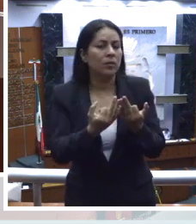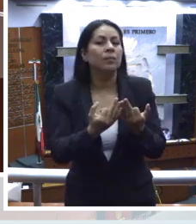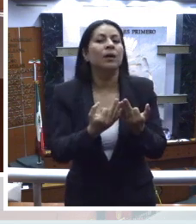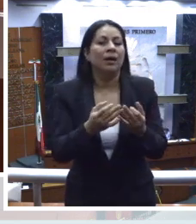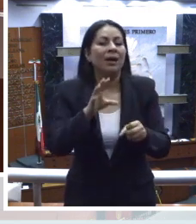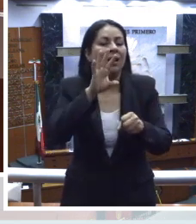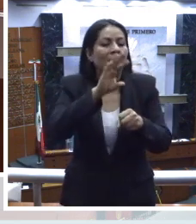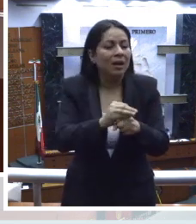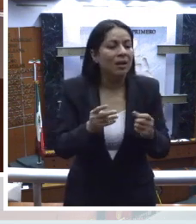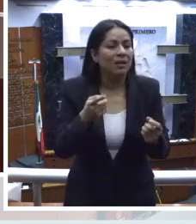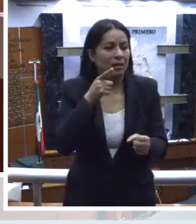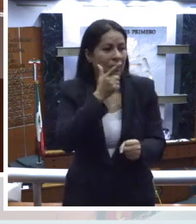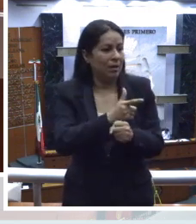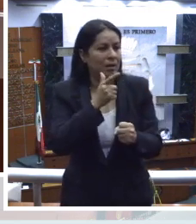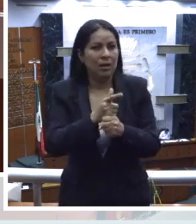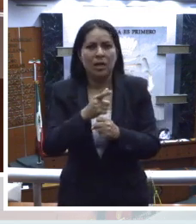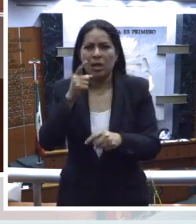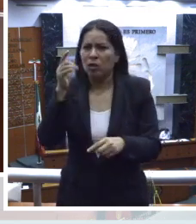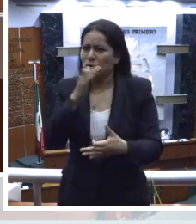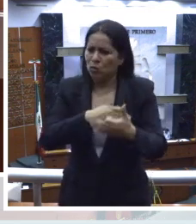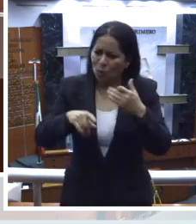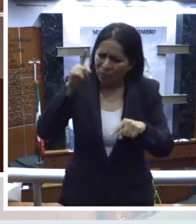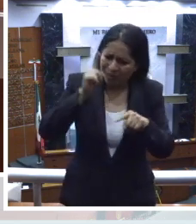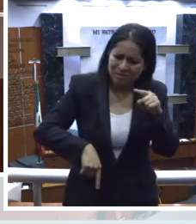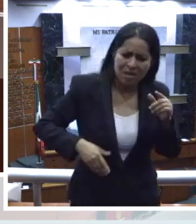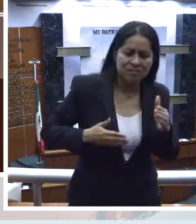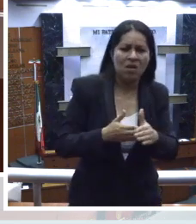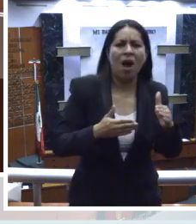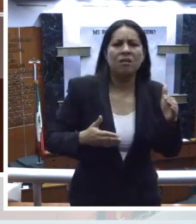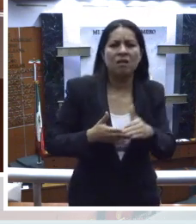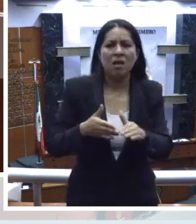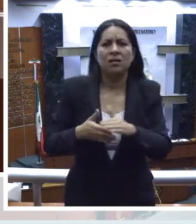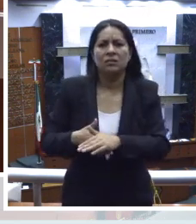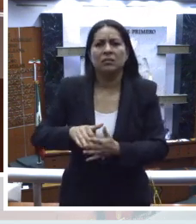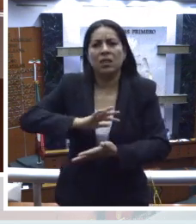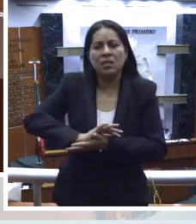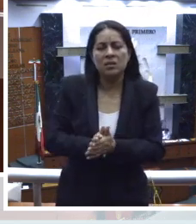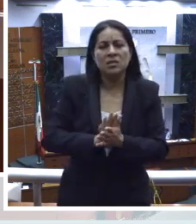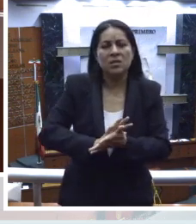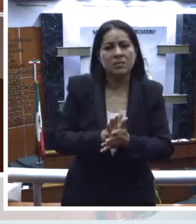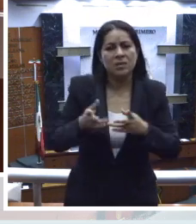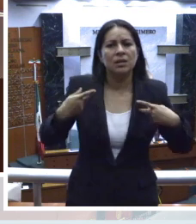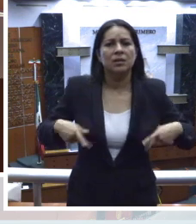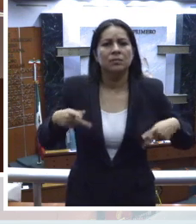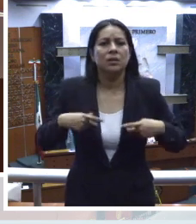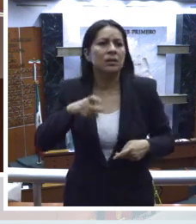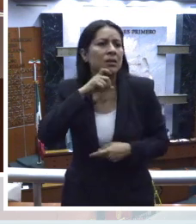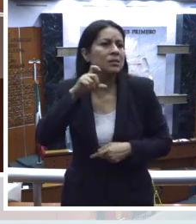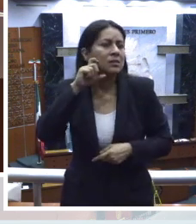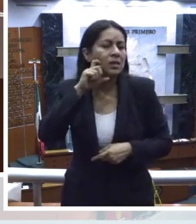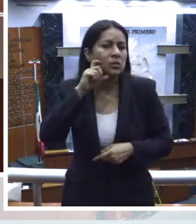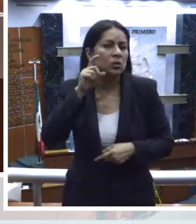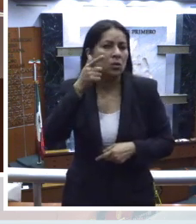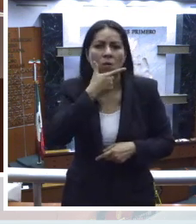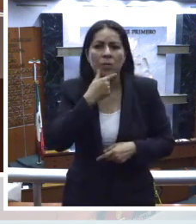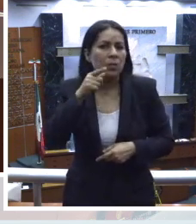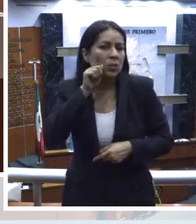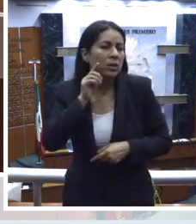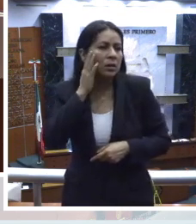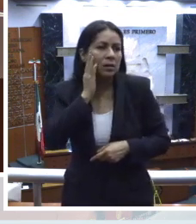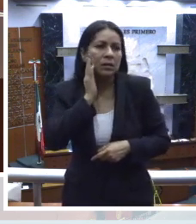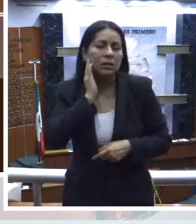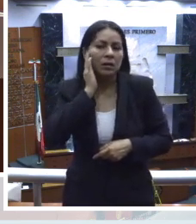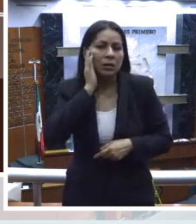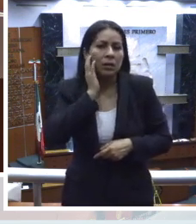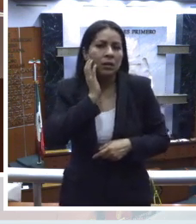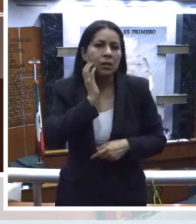permite detectar y eliminar todas las barreras y obstáculos que discriminan a las personas por condición de sexo de género, considerando las